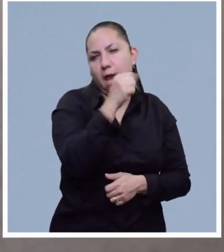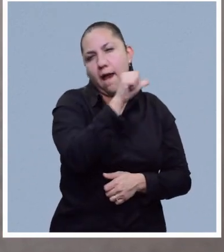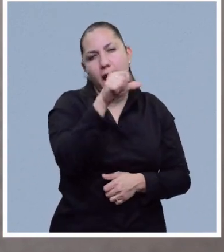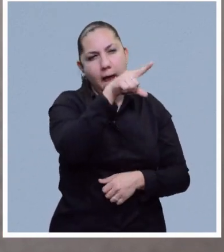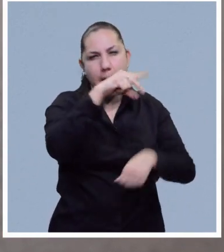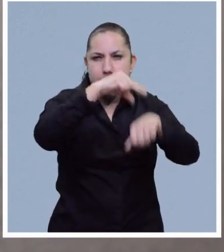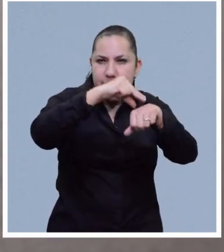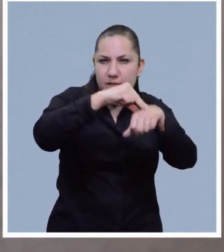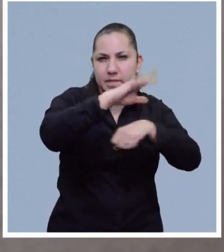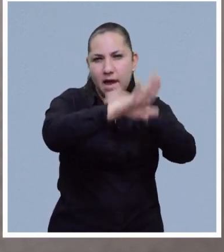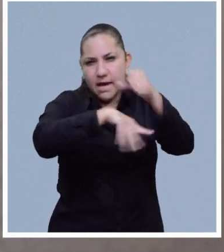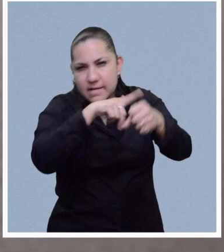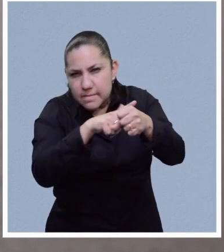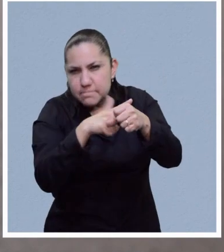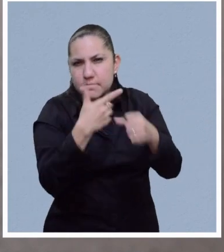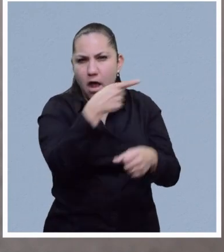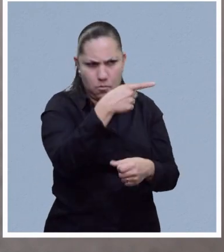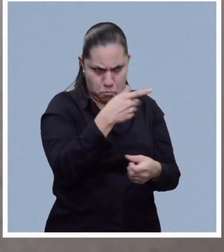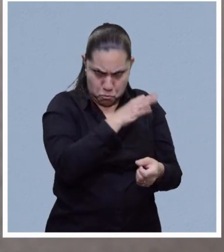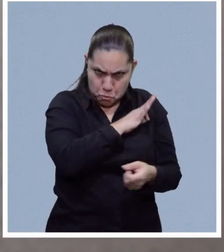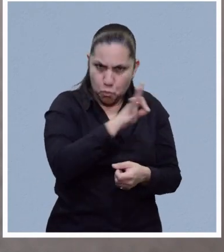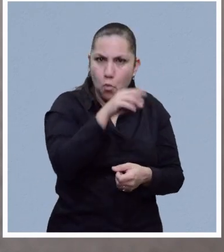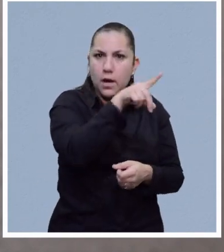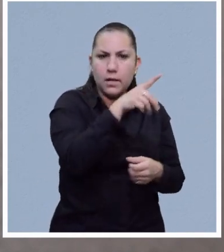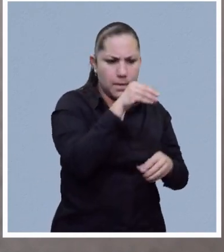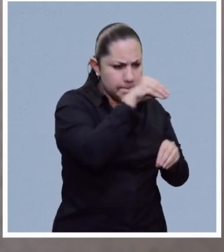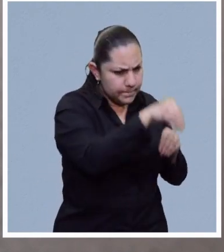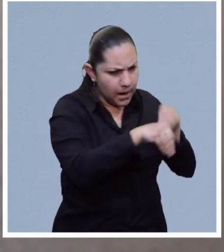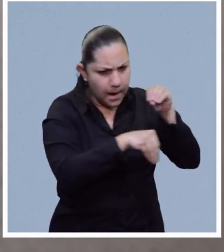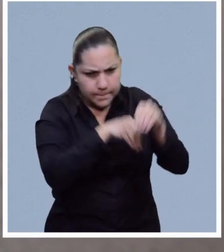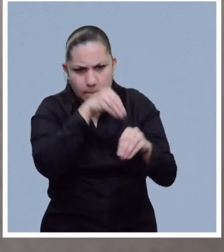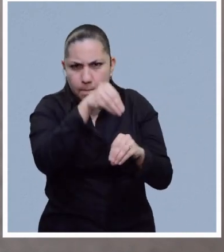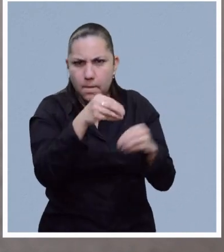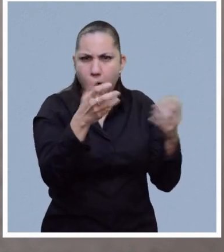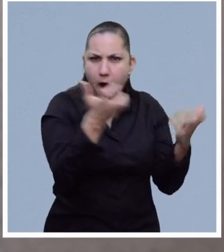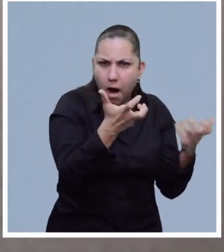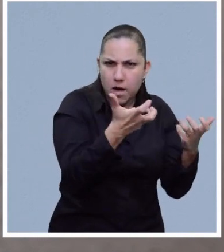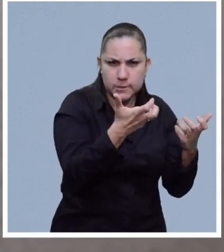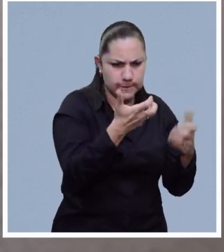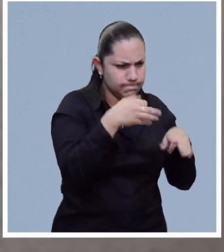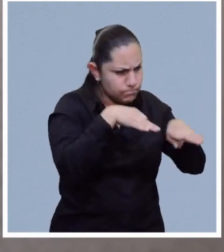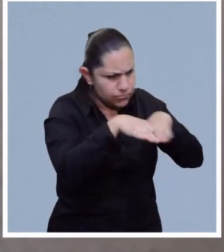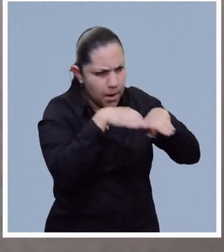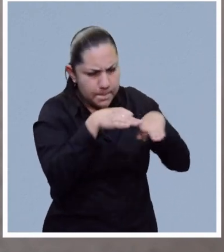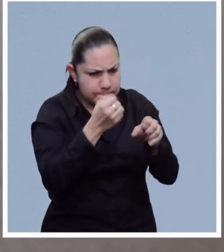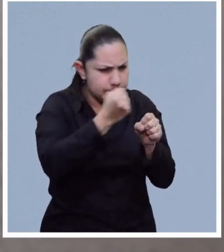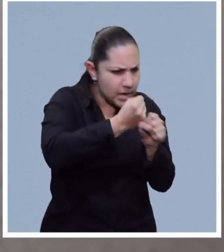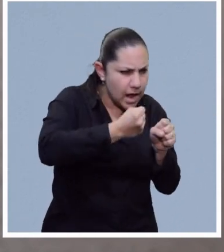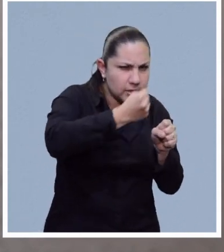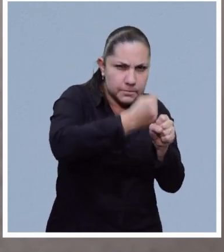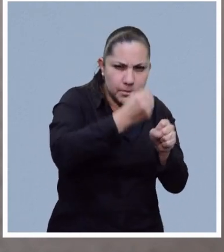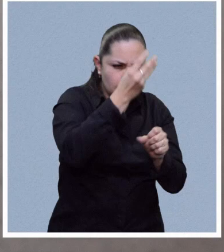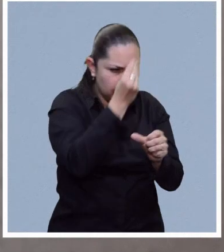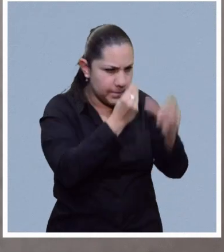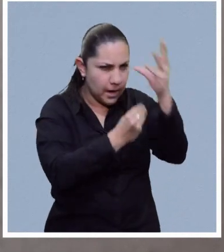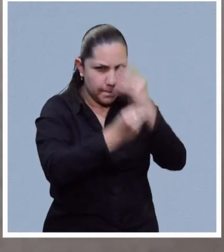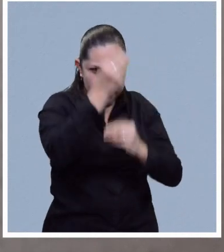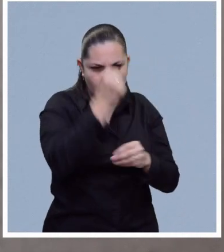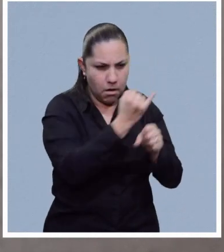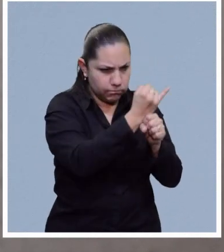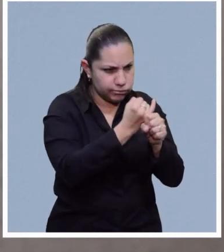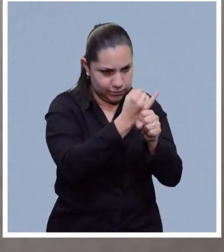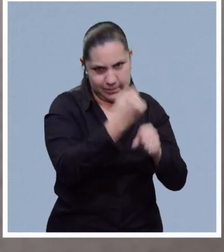Veterinaria e Isotecnia de la UNAM interesados en producción avícola, pues puedan hacer sus prácticas profesionales y pues de alguna manera estén más